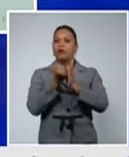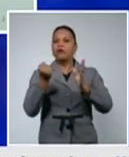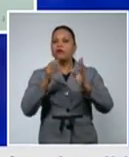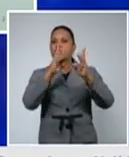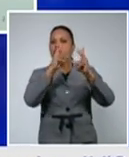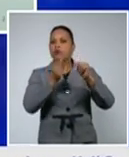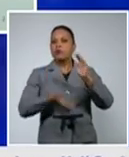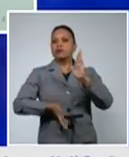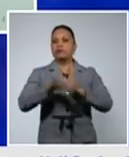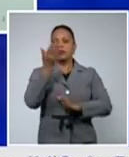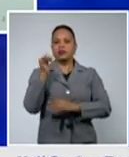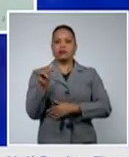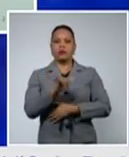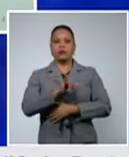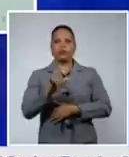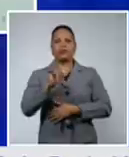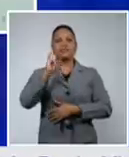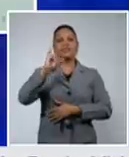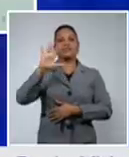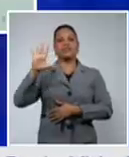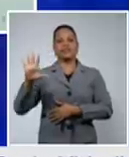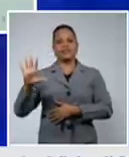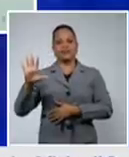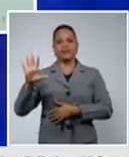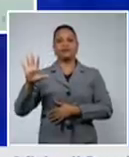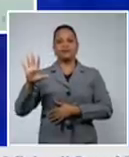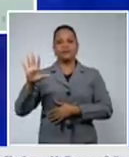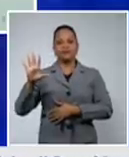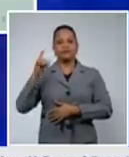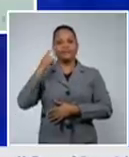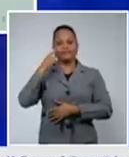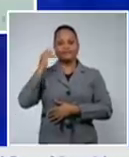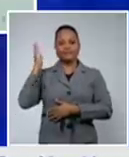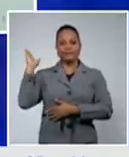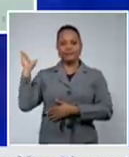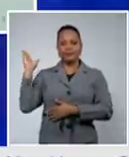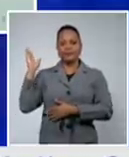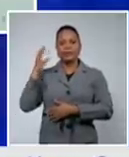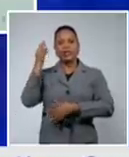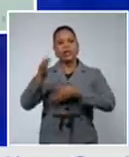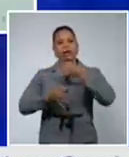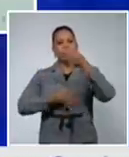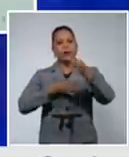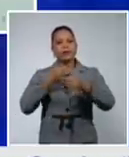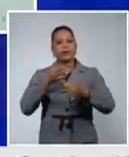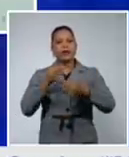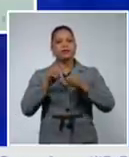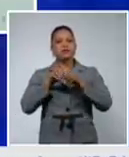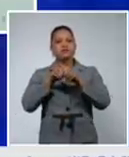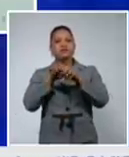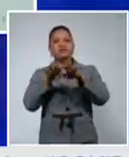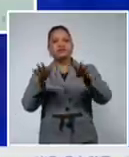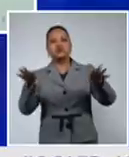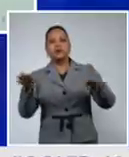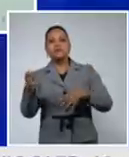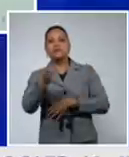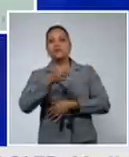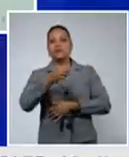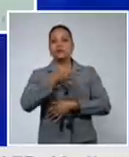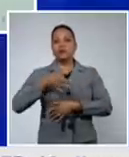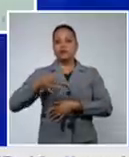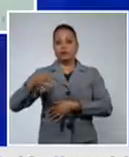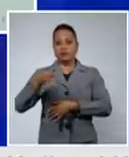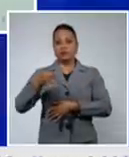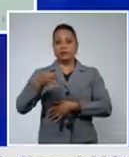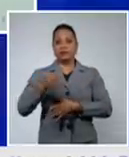65 casos y como hemos venido significando con dispersión en su territorio que abarca 7 de